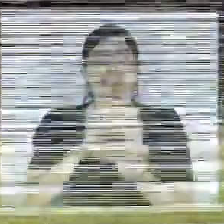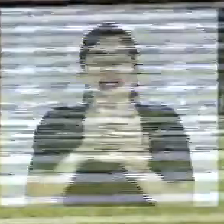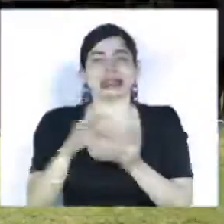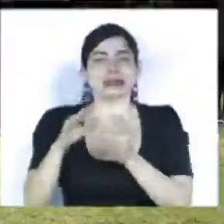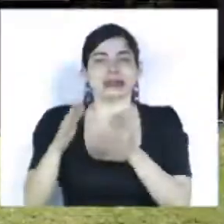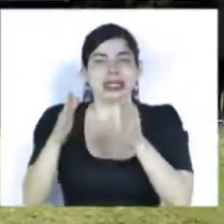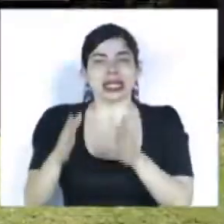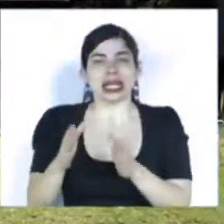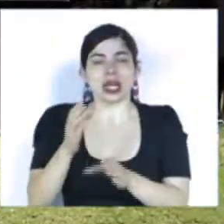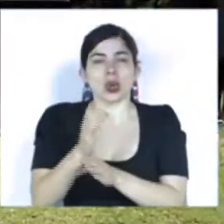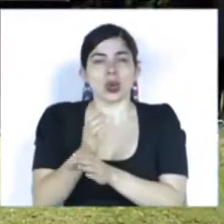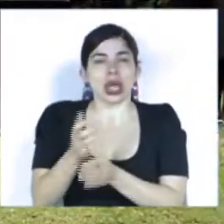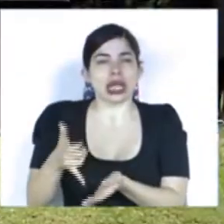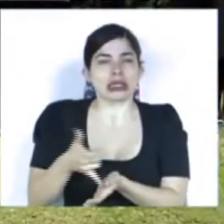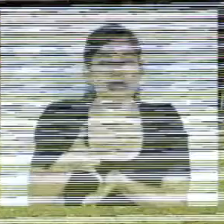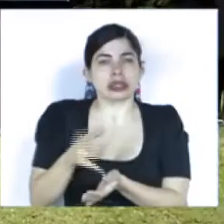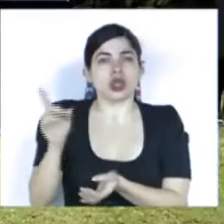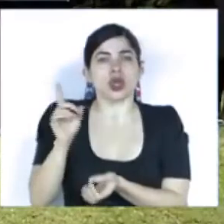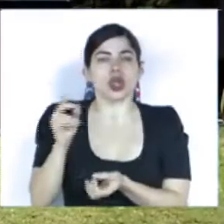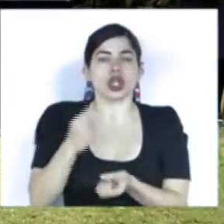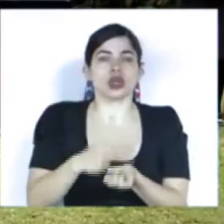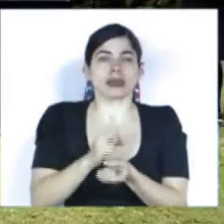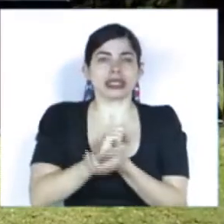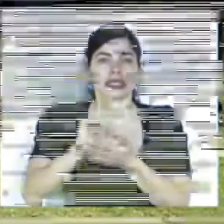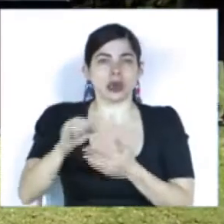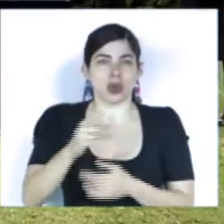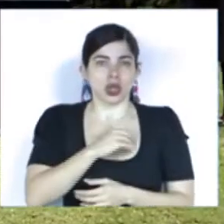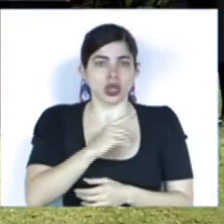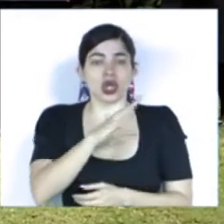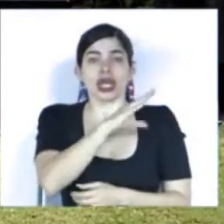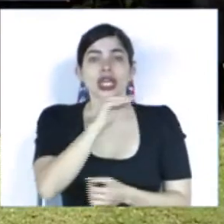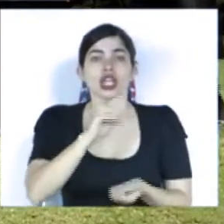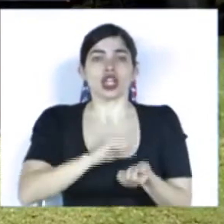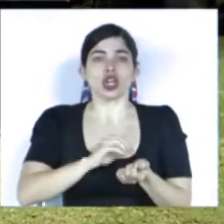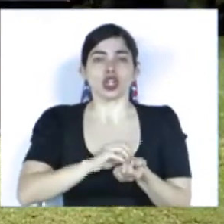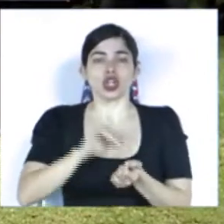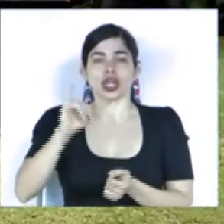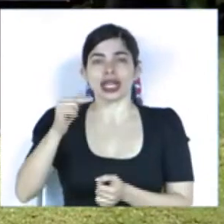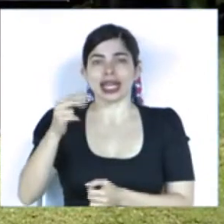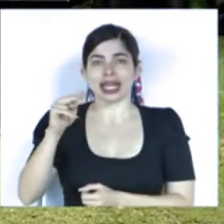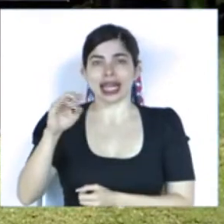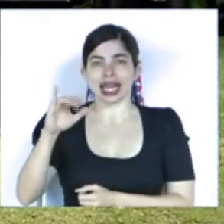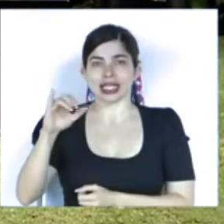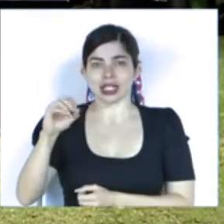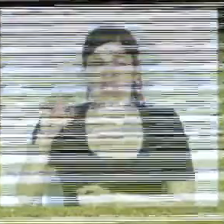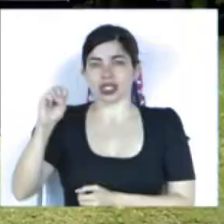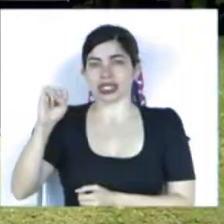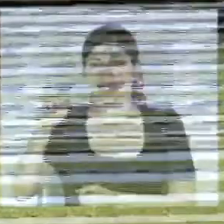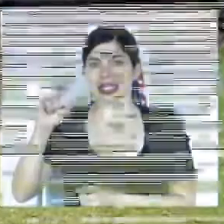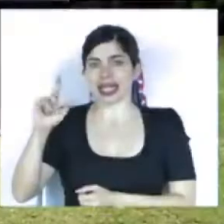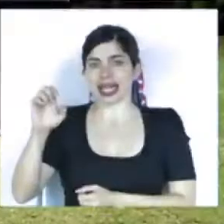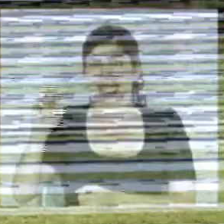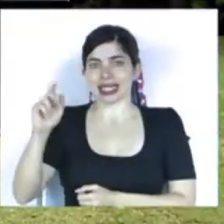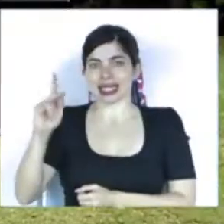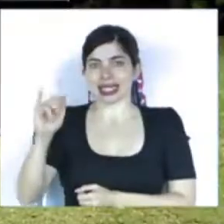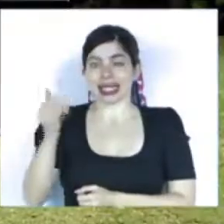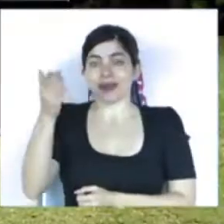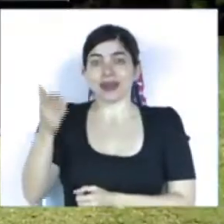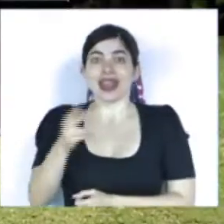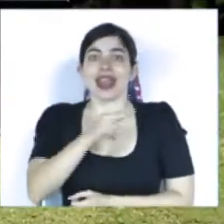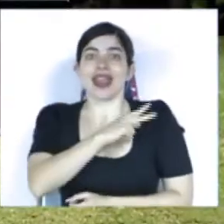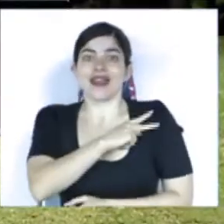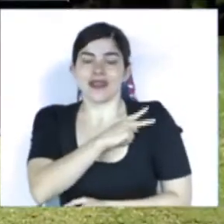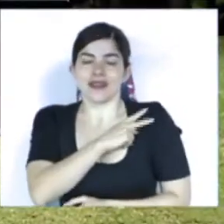del hospital San Juan de Dios y el doctor Ignacio Sileski, jefe de la unidad de cuidados intensivos del hospital San Juan de Dios.